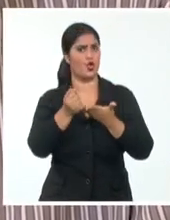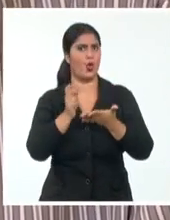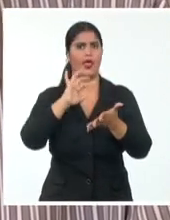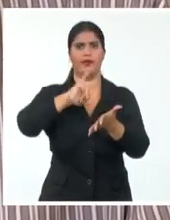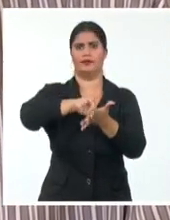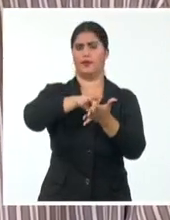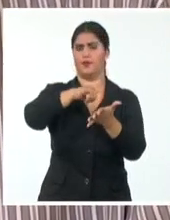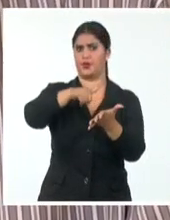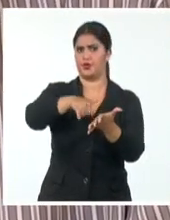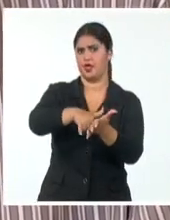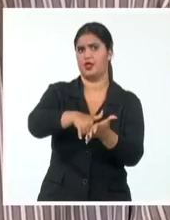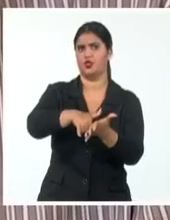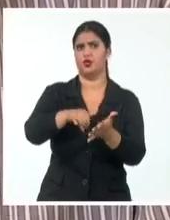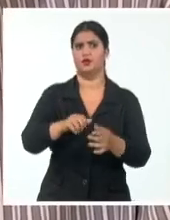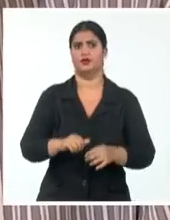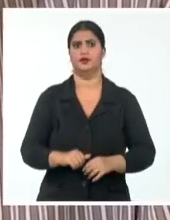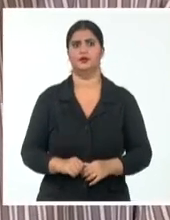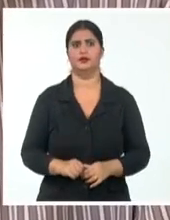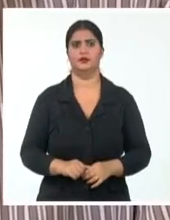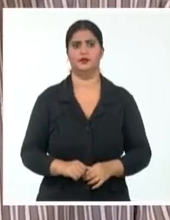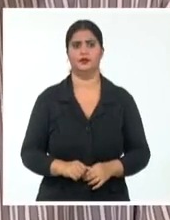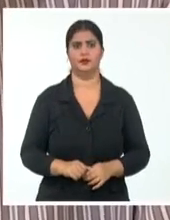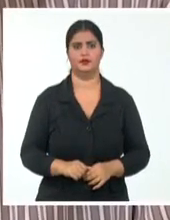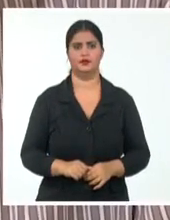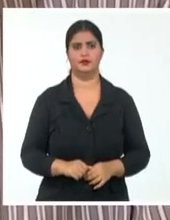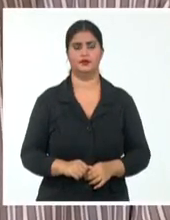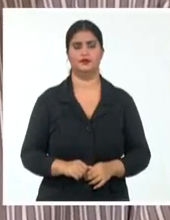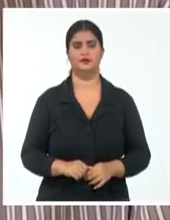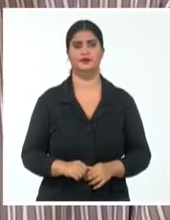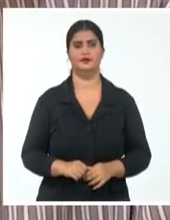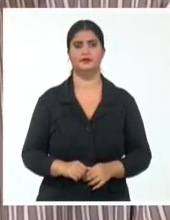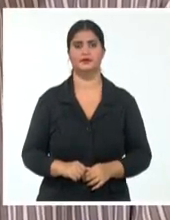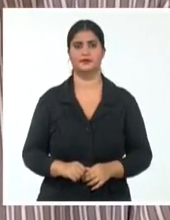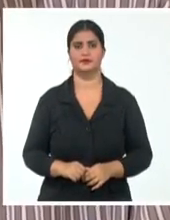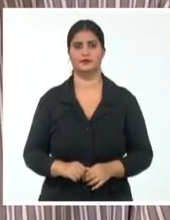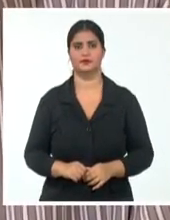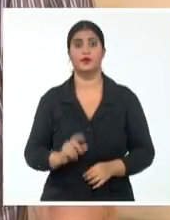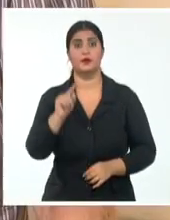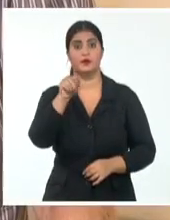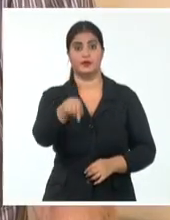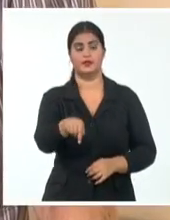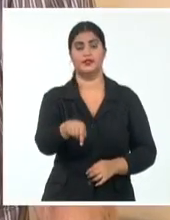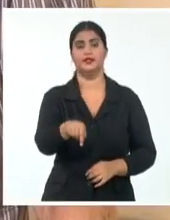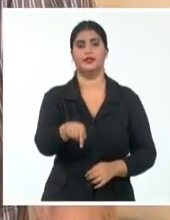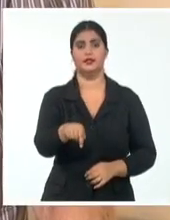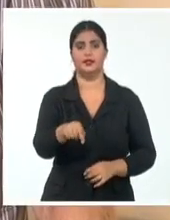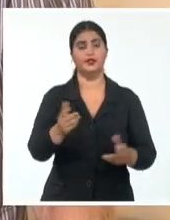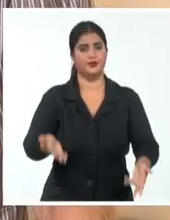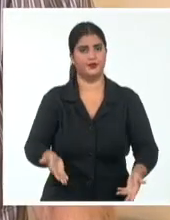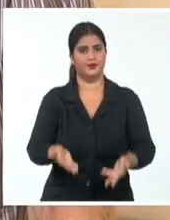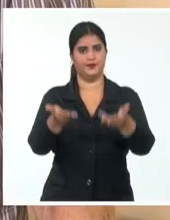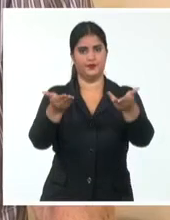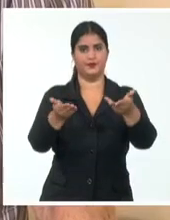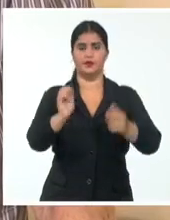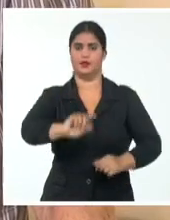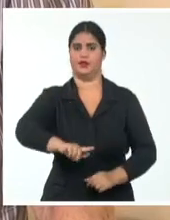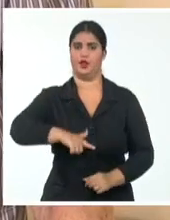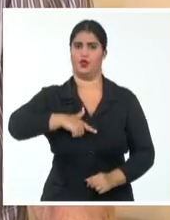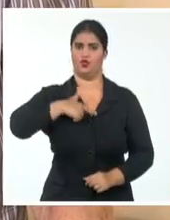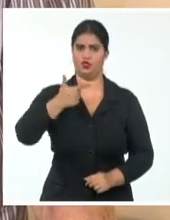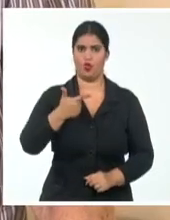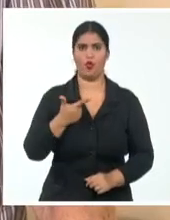no solamente para promover el arte, la cultura, etc., sino también para analizar y proyectar